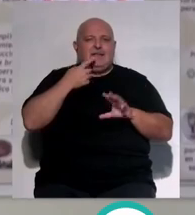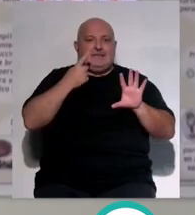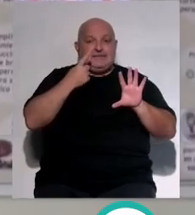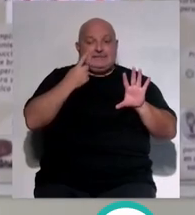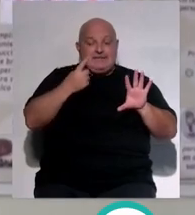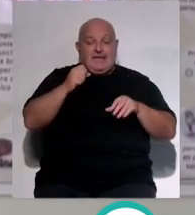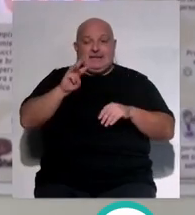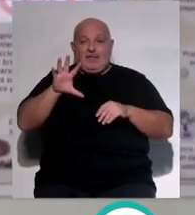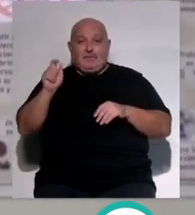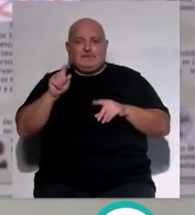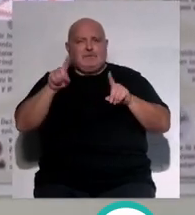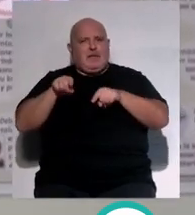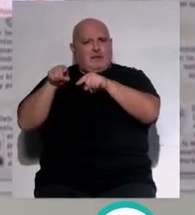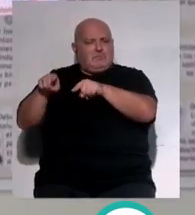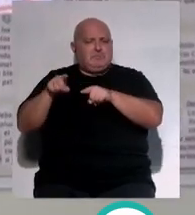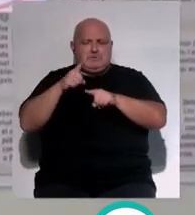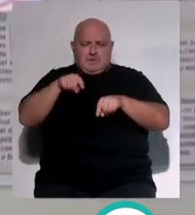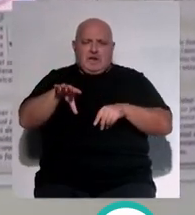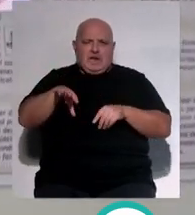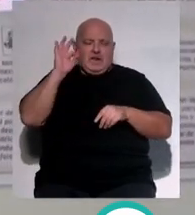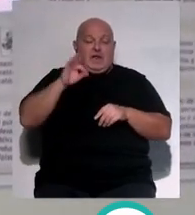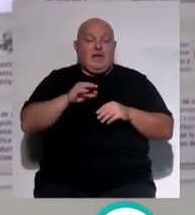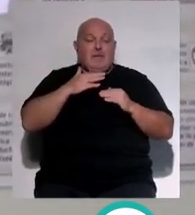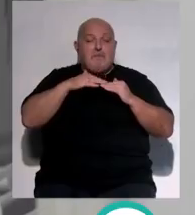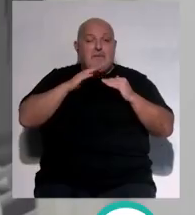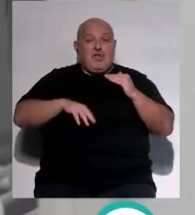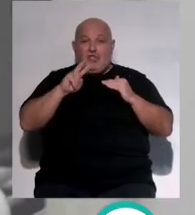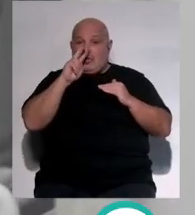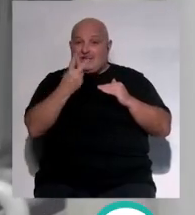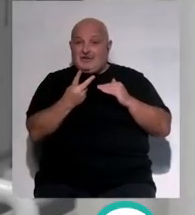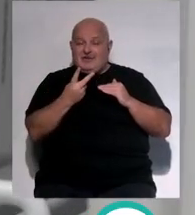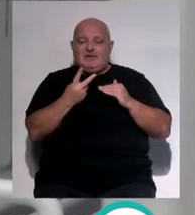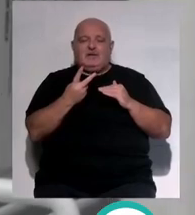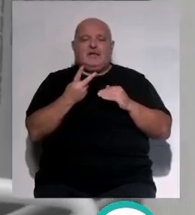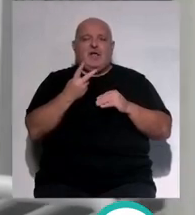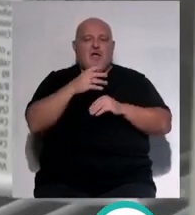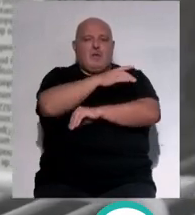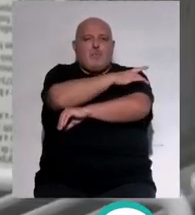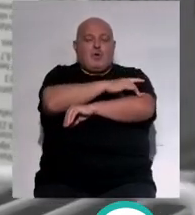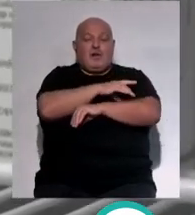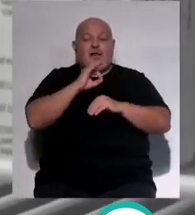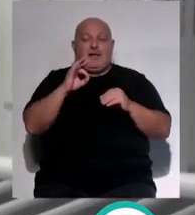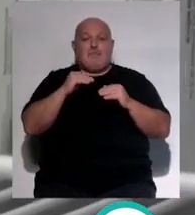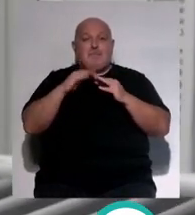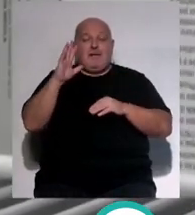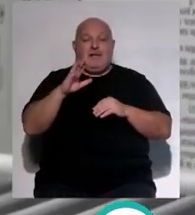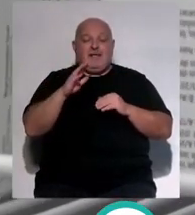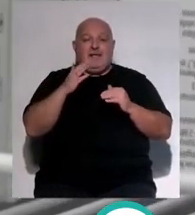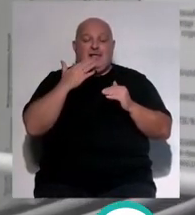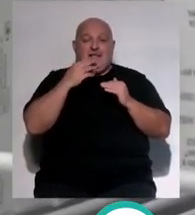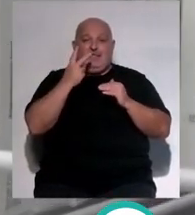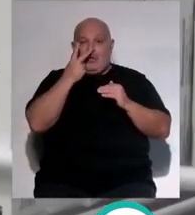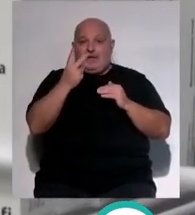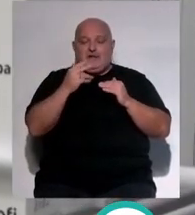y 35 meses A los menores de 2 años se les administrará la vacuna intramuscular mientras que los mayores de esta edad